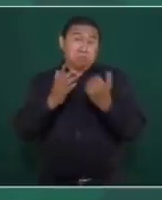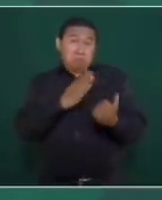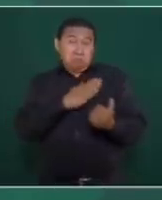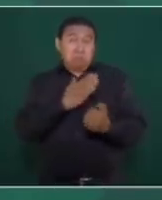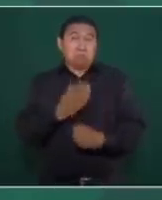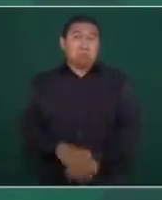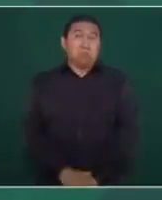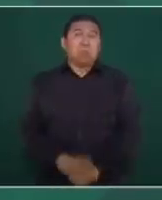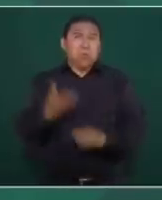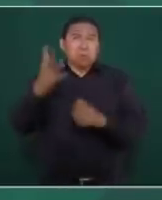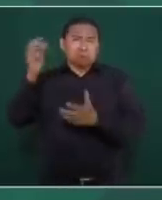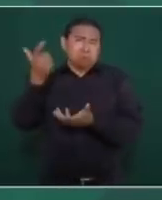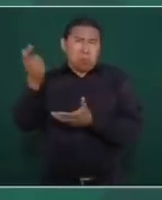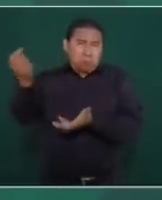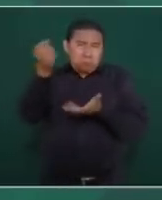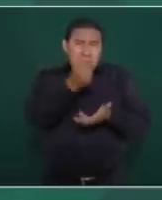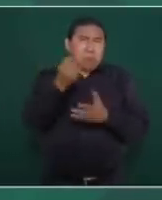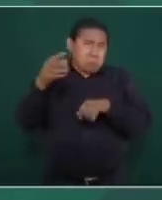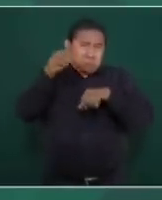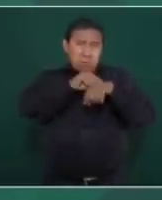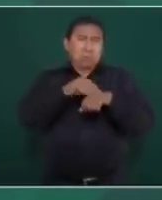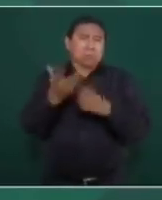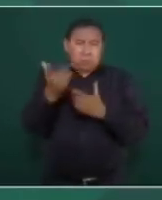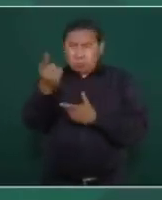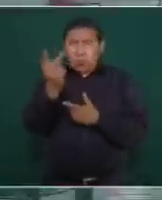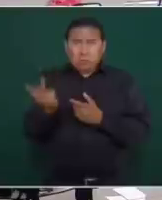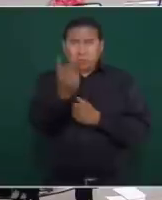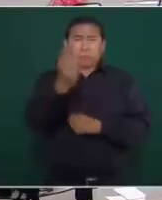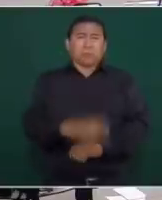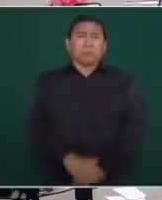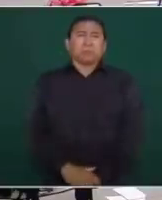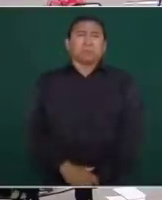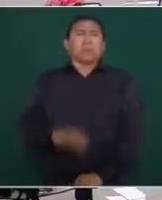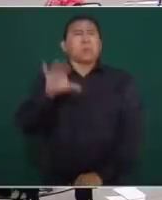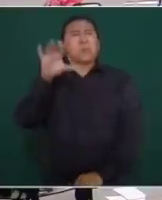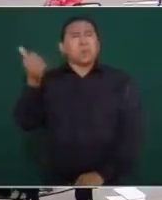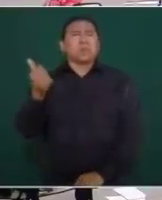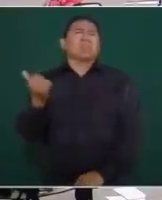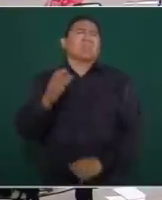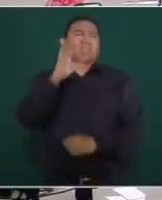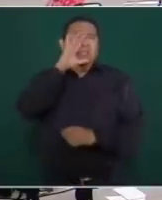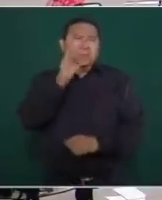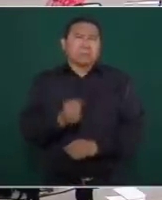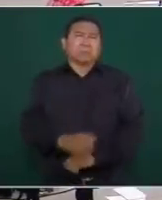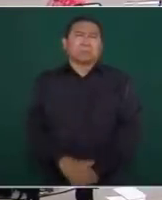inversión por lo que tú estás planteando. Lo demás es lo de Xcaret.